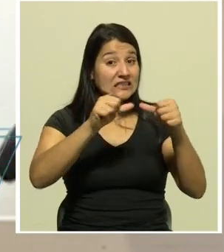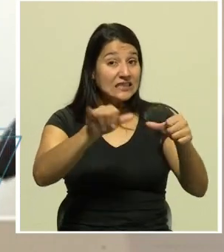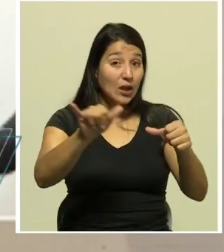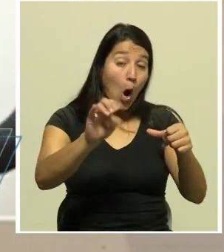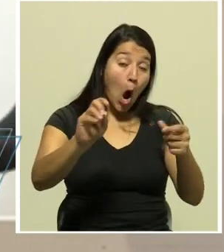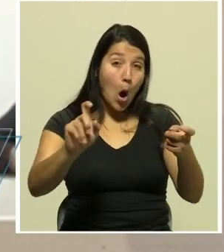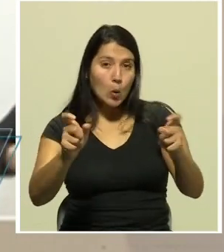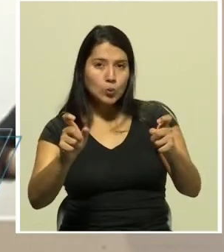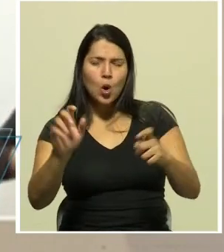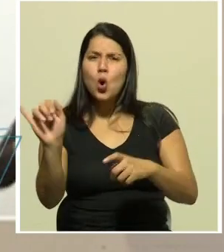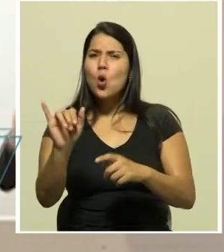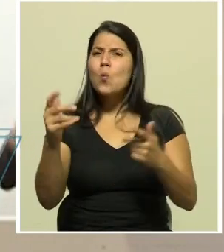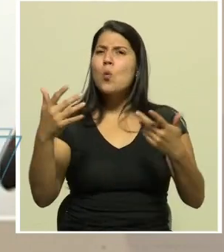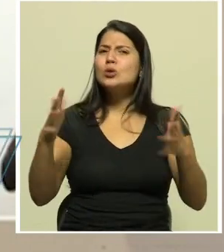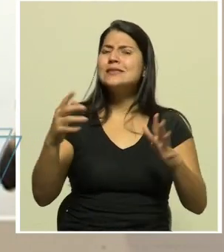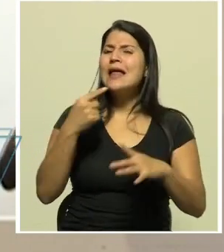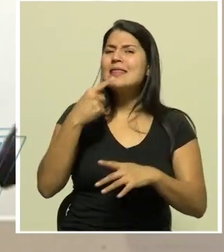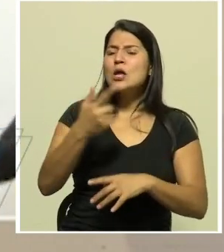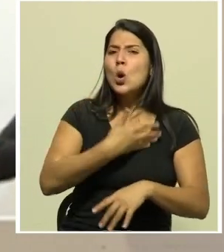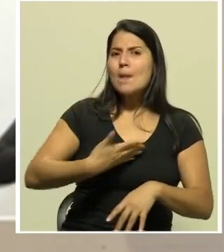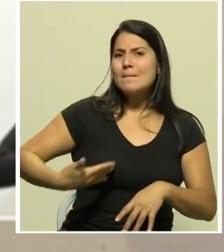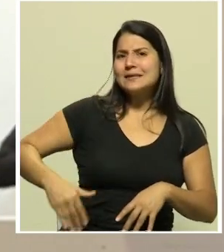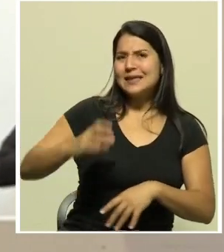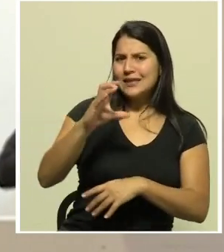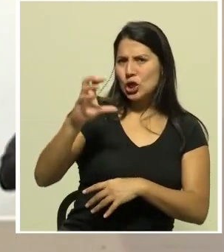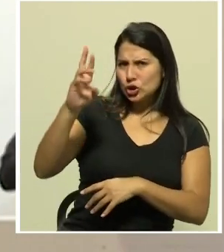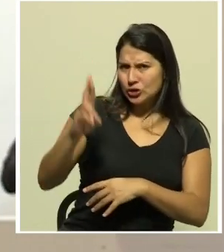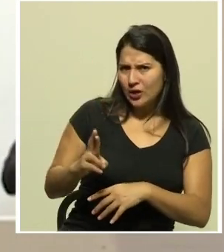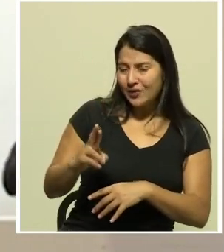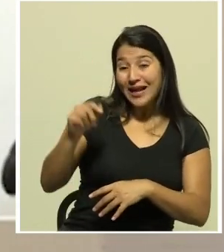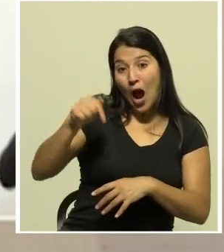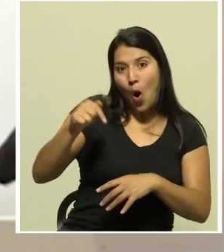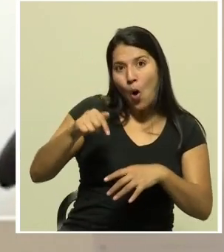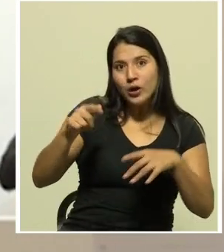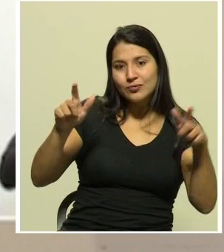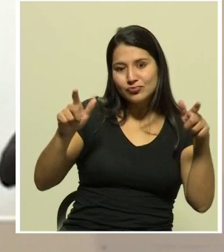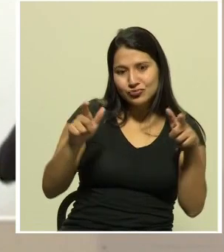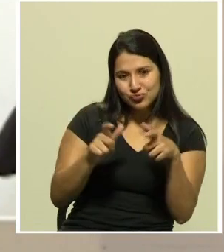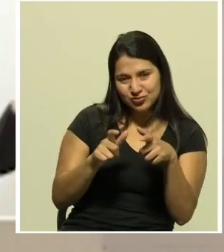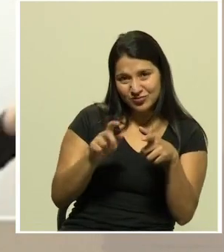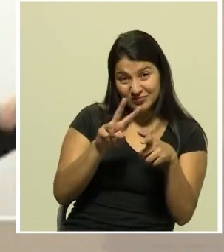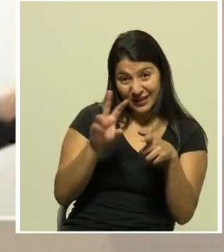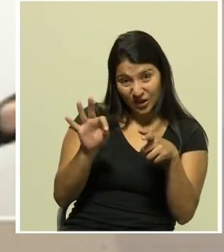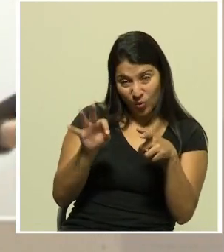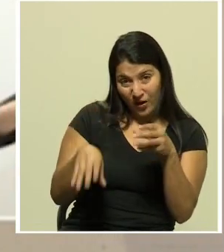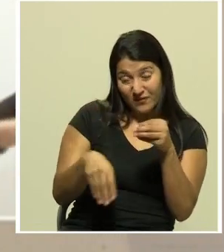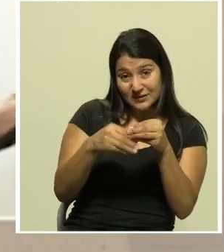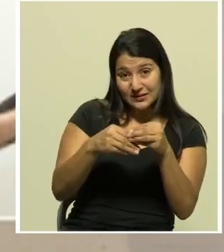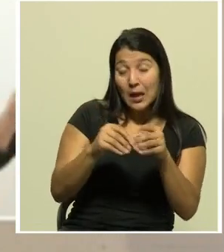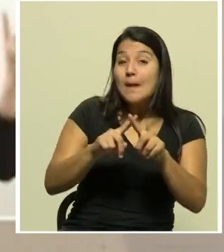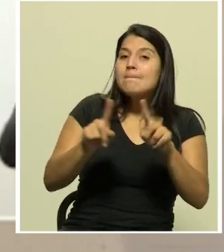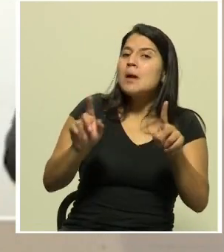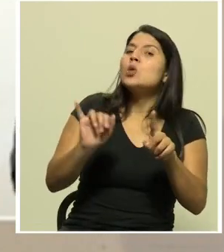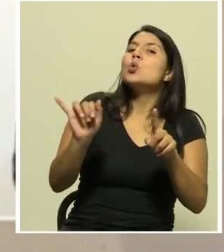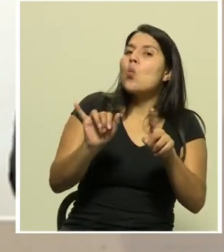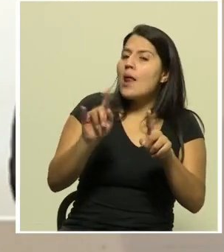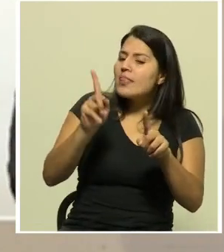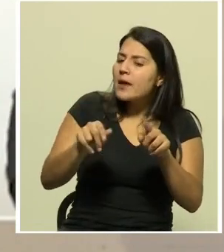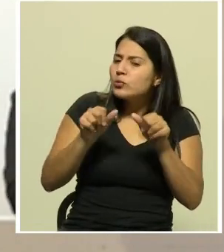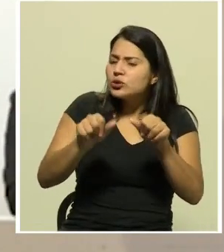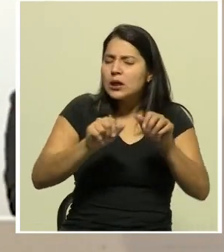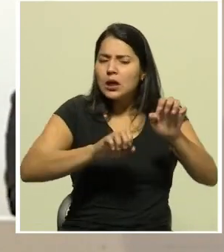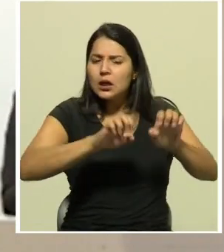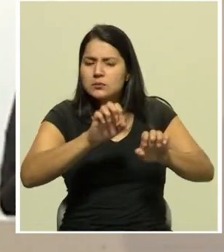presidente de la República, nos da cierto respiro. Lo cierto es que tenemos que observar qué va a ocurrir en los siguientes días. Por el momento